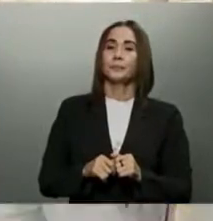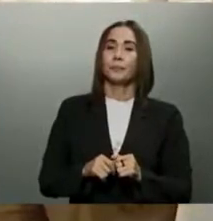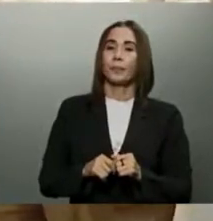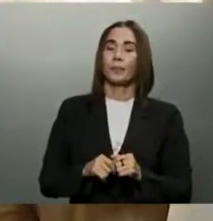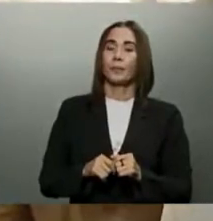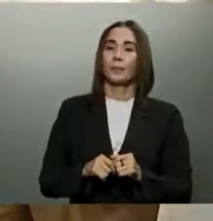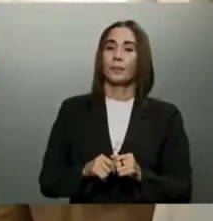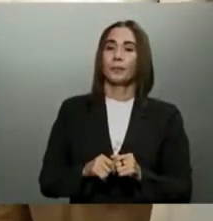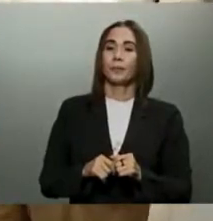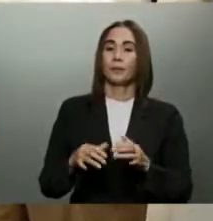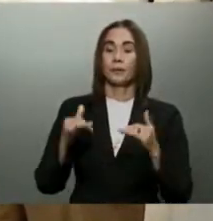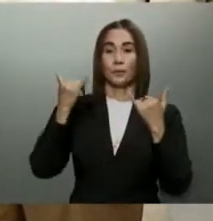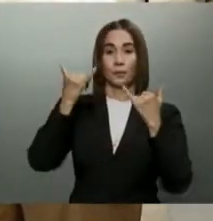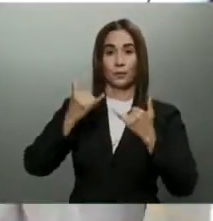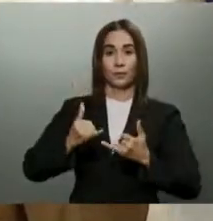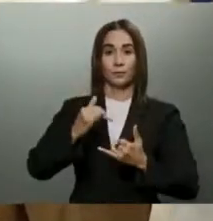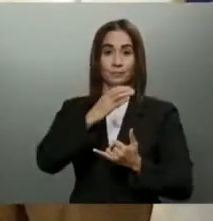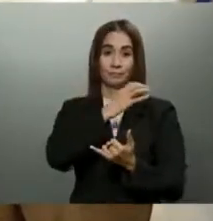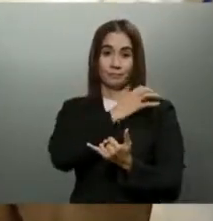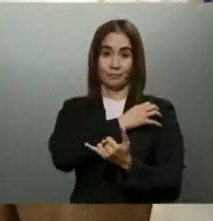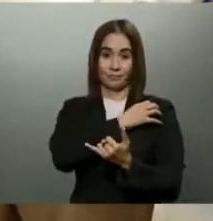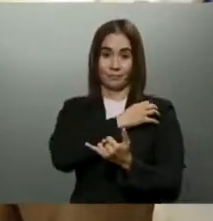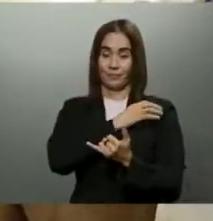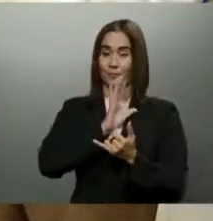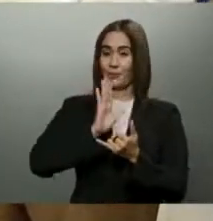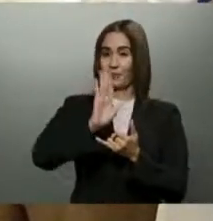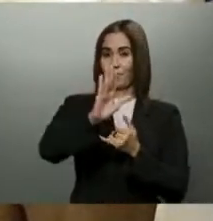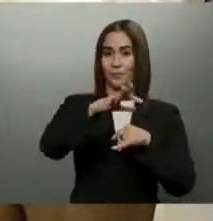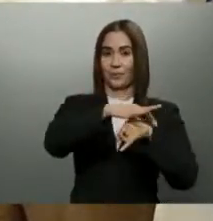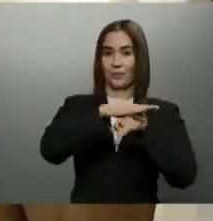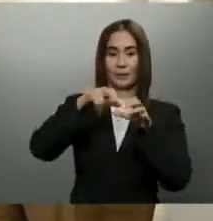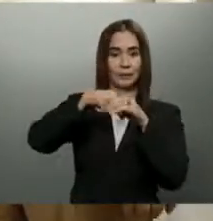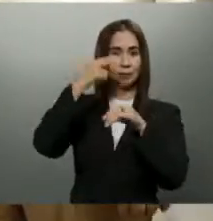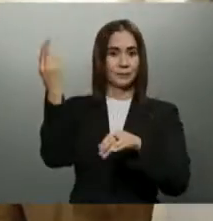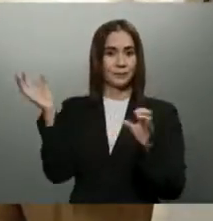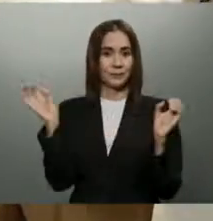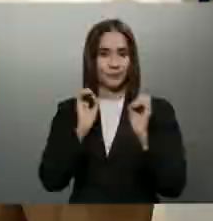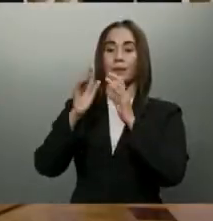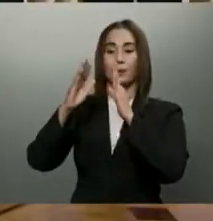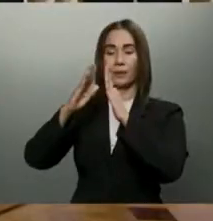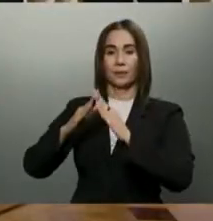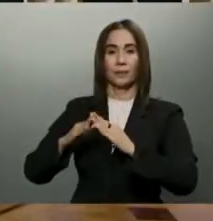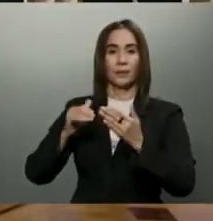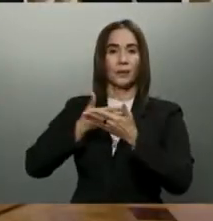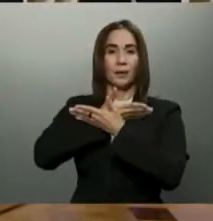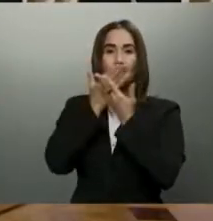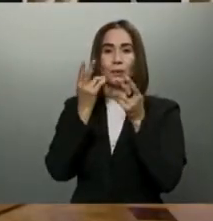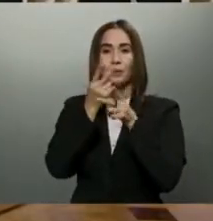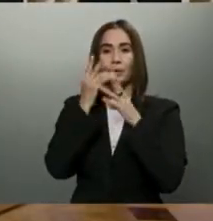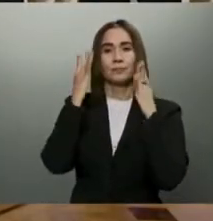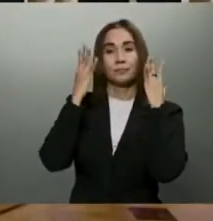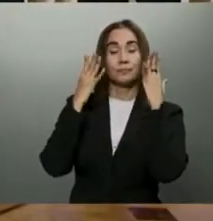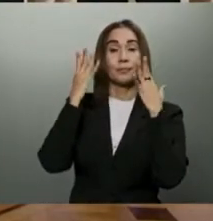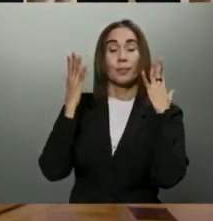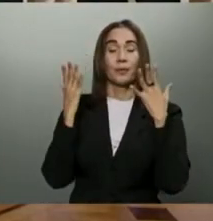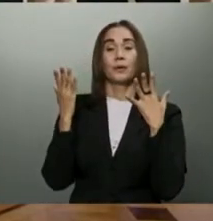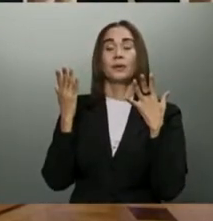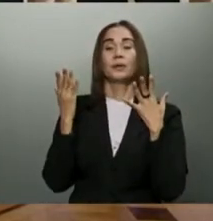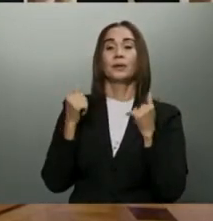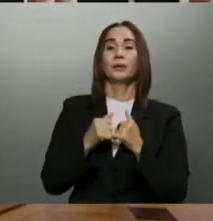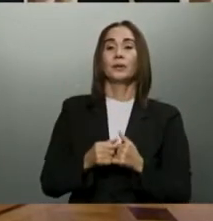Hoy ella es la dueña de su tierra, de ahí no la mueve nadie. Seguridad, preocupación,